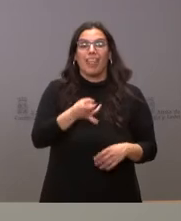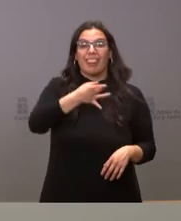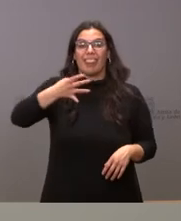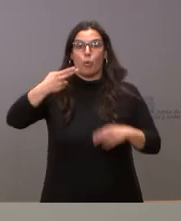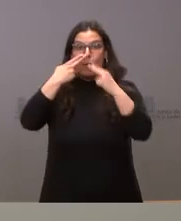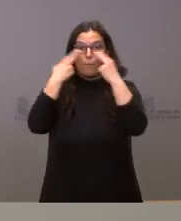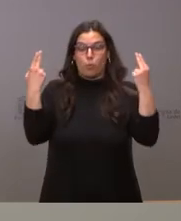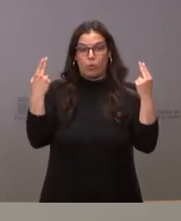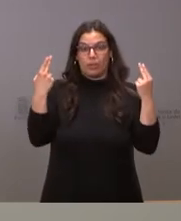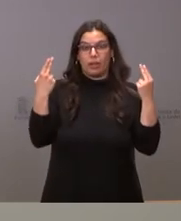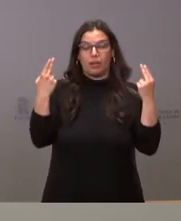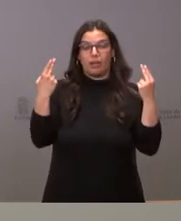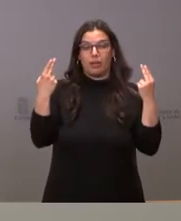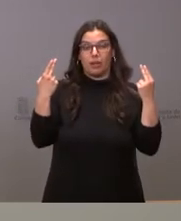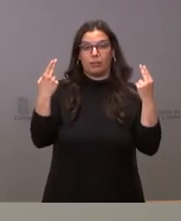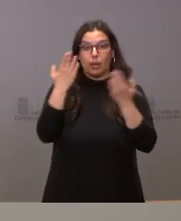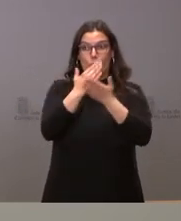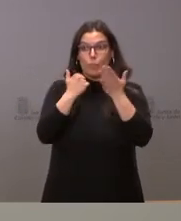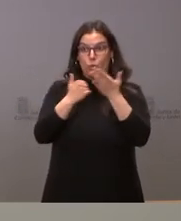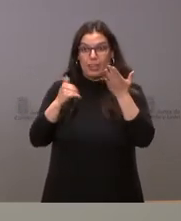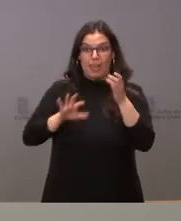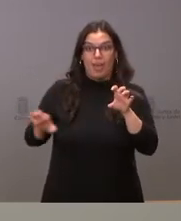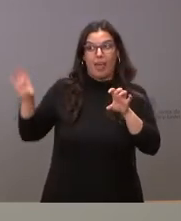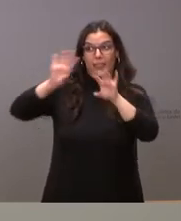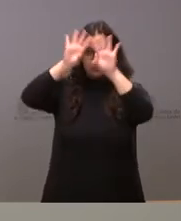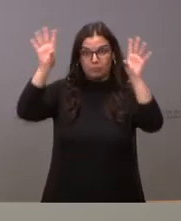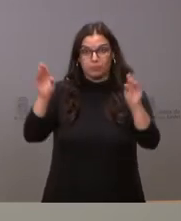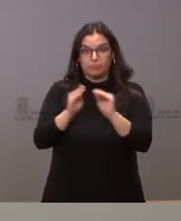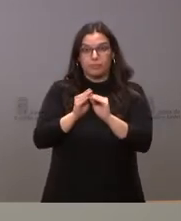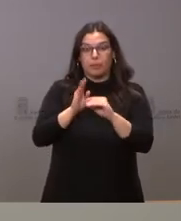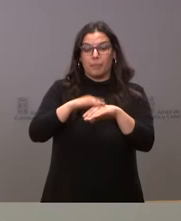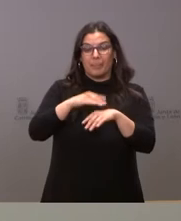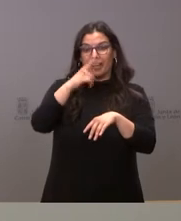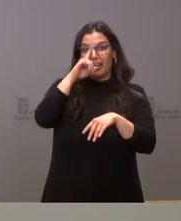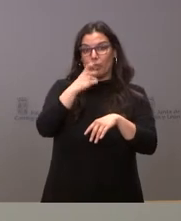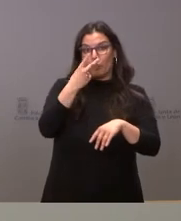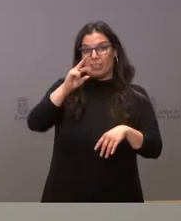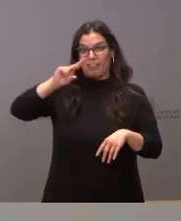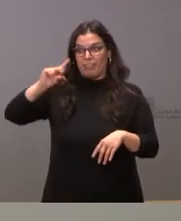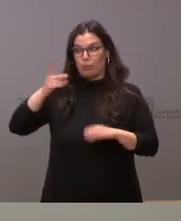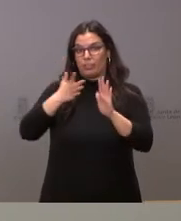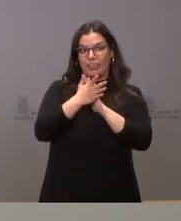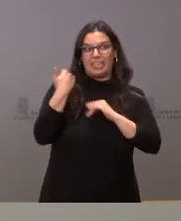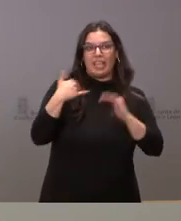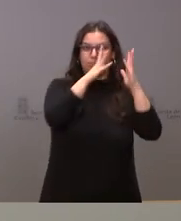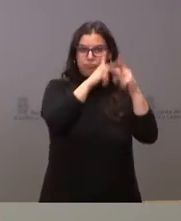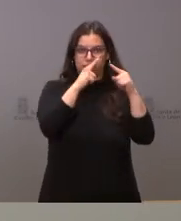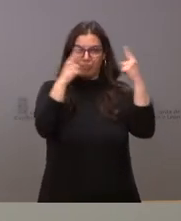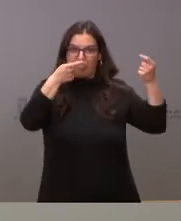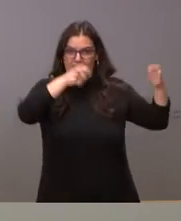del conjunto de comunidades autónomas correspondiente a todo el año 2021, por tanto, el cierre del ejercicio pasado.